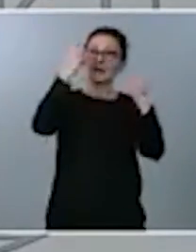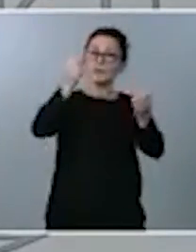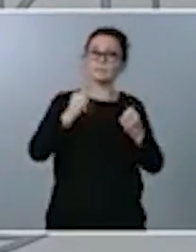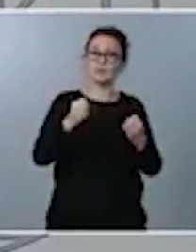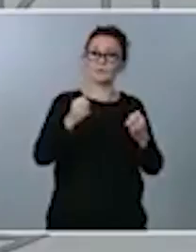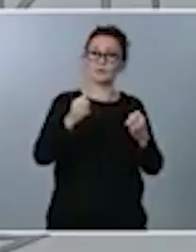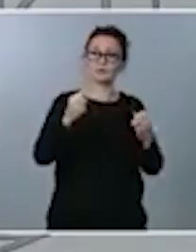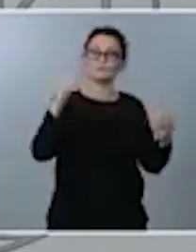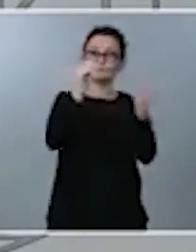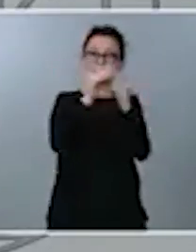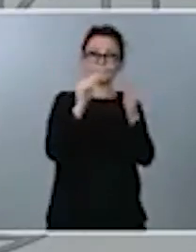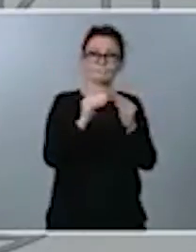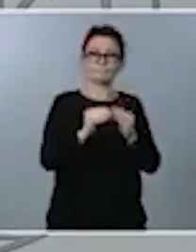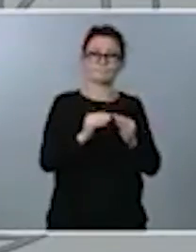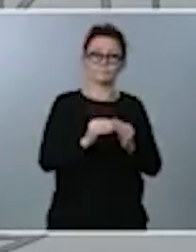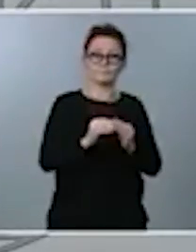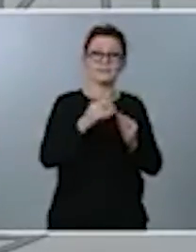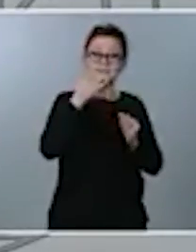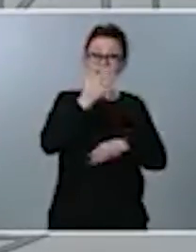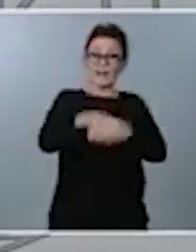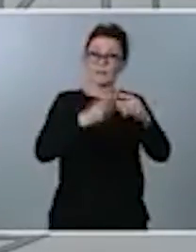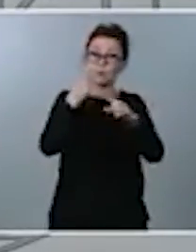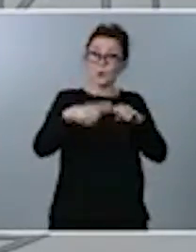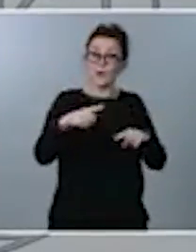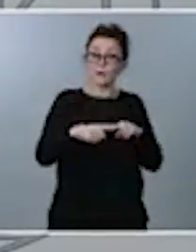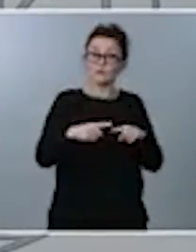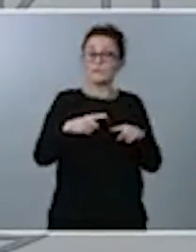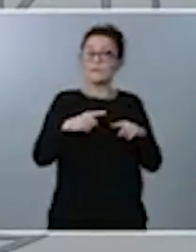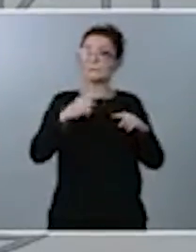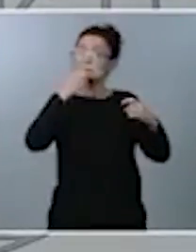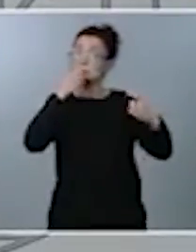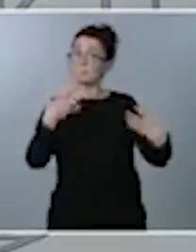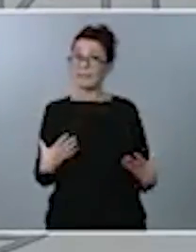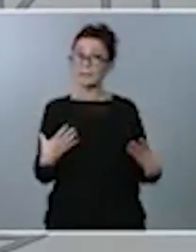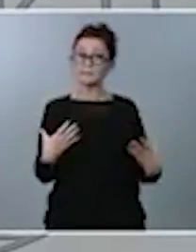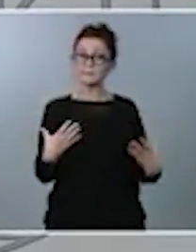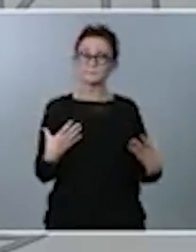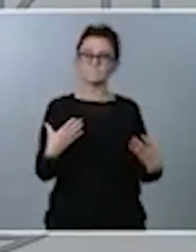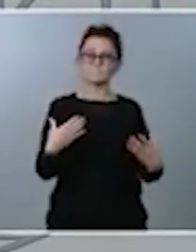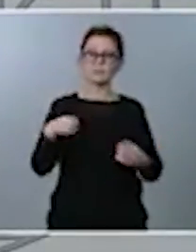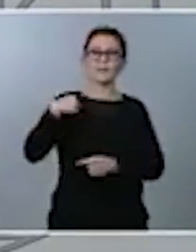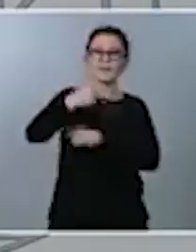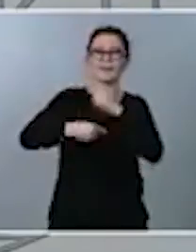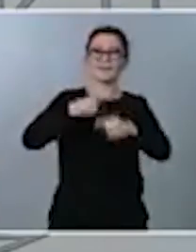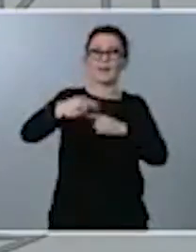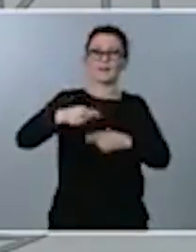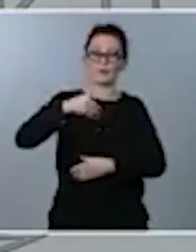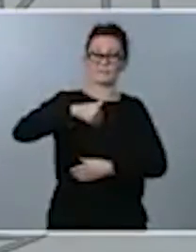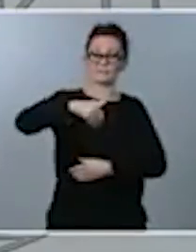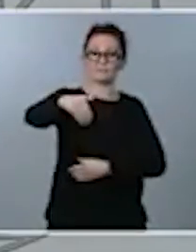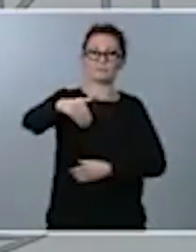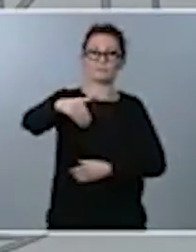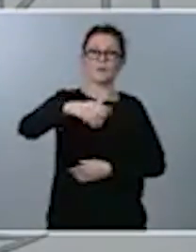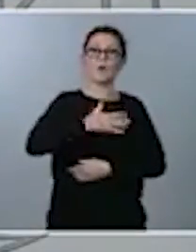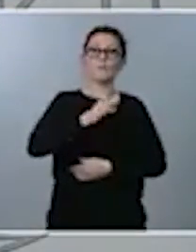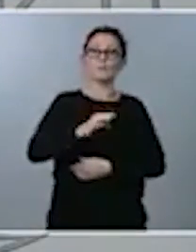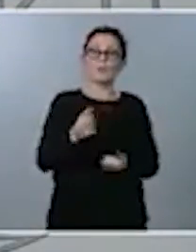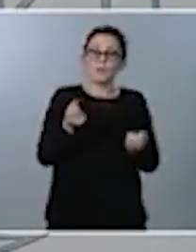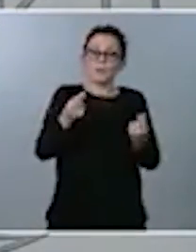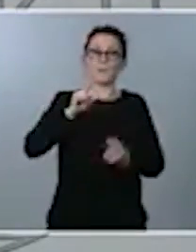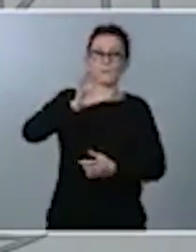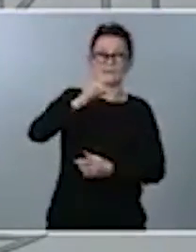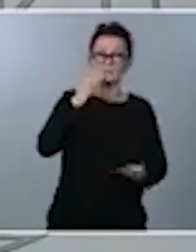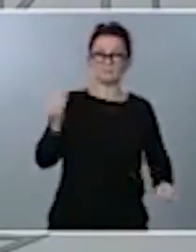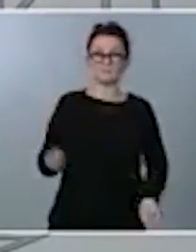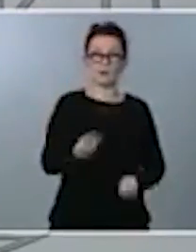permitir, si hacemos las cosas razonablemente bien, dejar a las futuras generaciones lo que pretendemos, un país mejor. En este